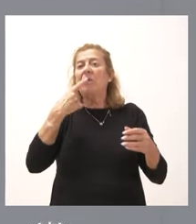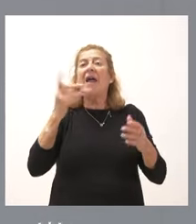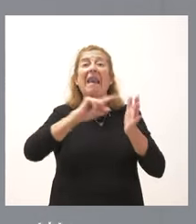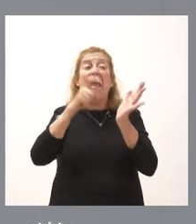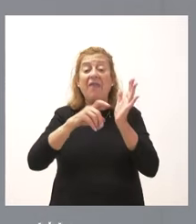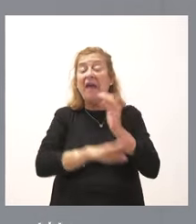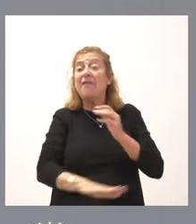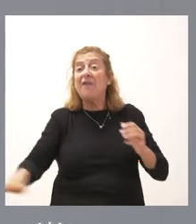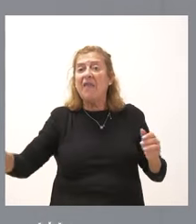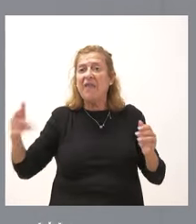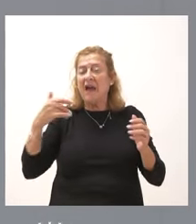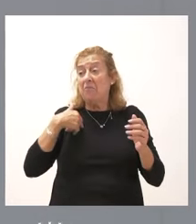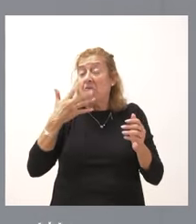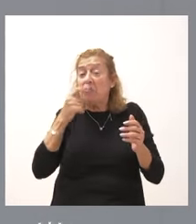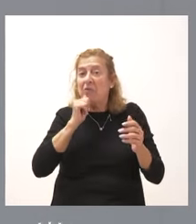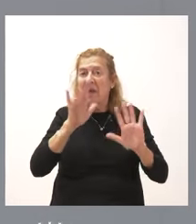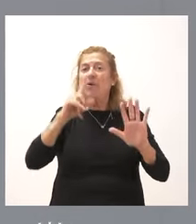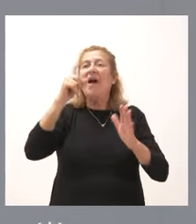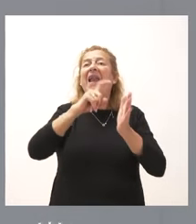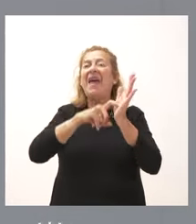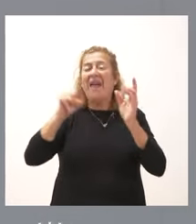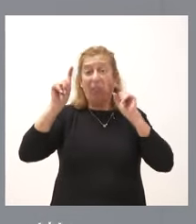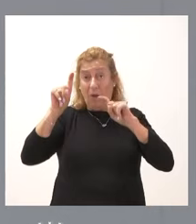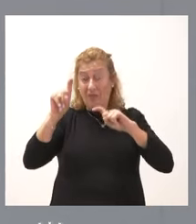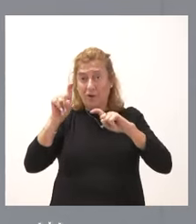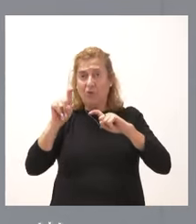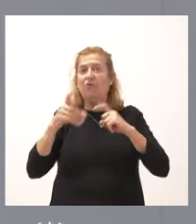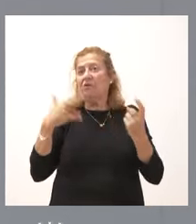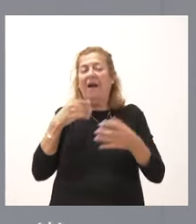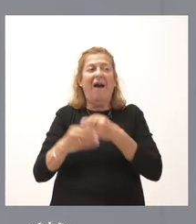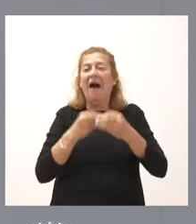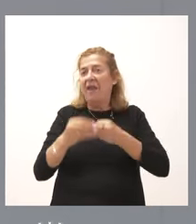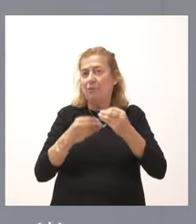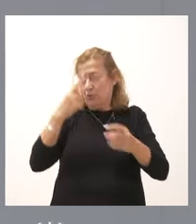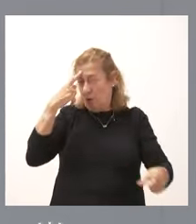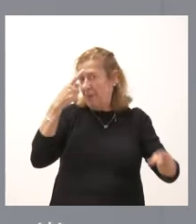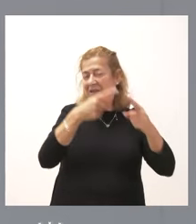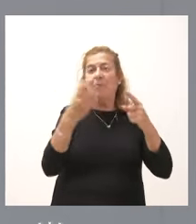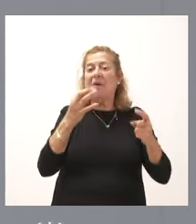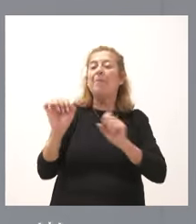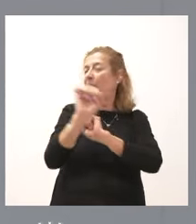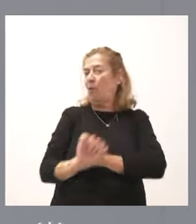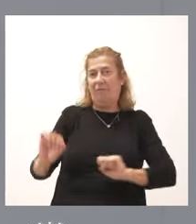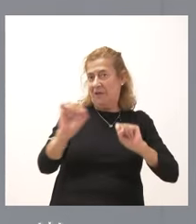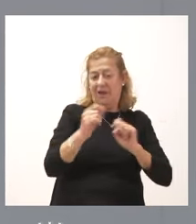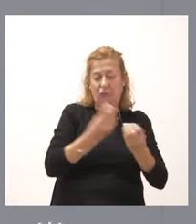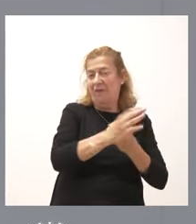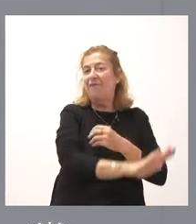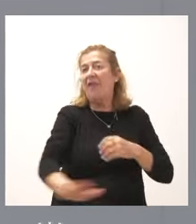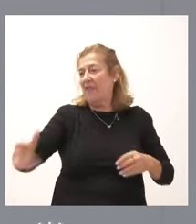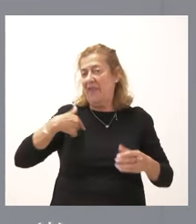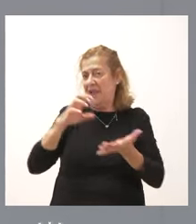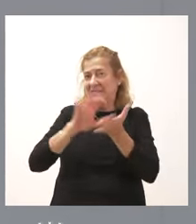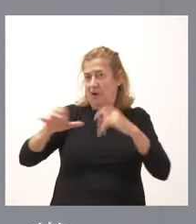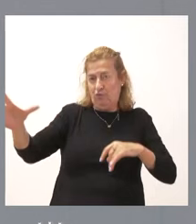de infancia, no es una ley de educación. por tanto, actuaremos en el objetivo de proteger a la infancia de nuestra comunidad